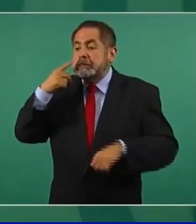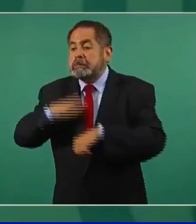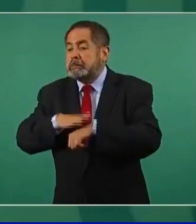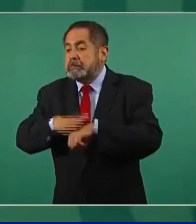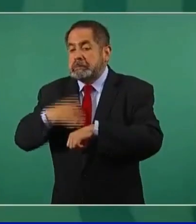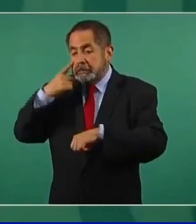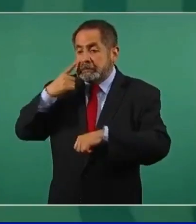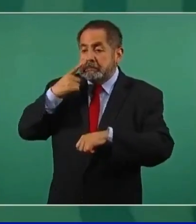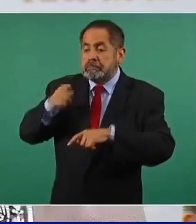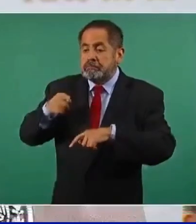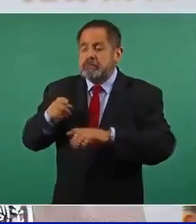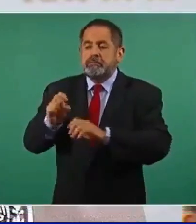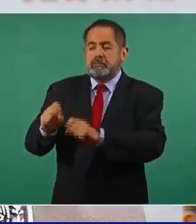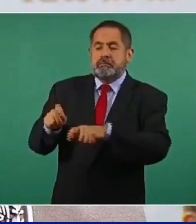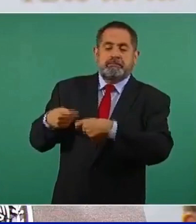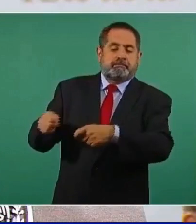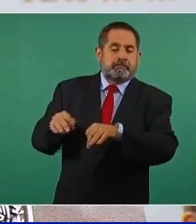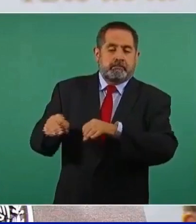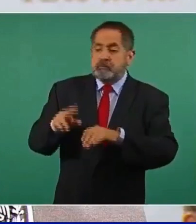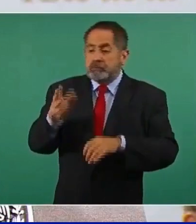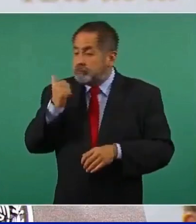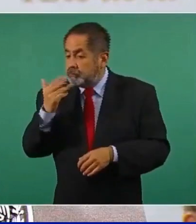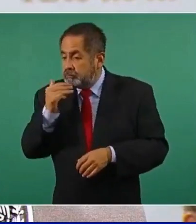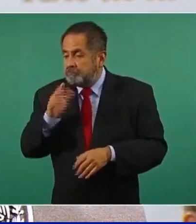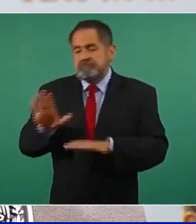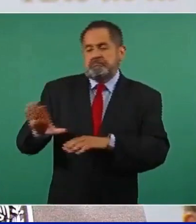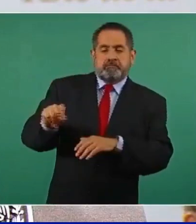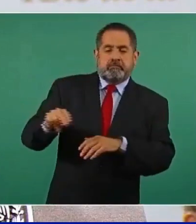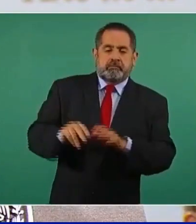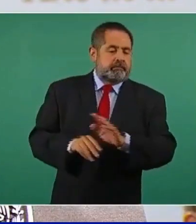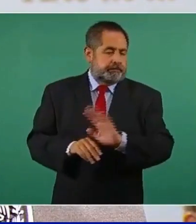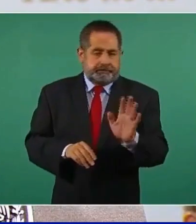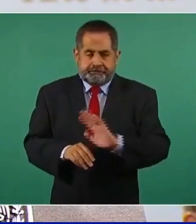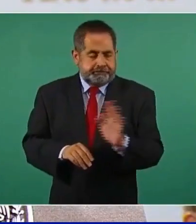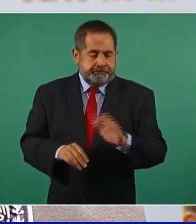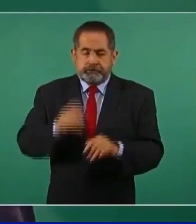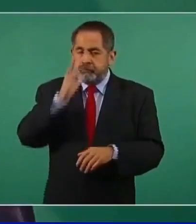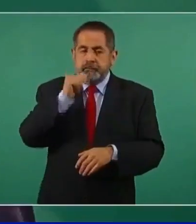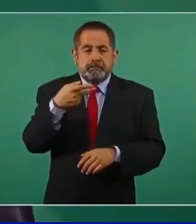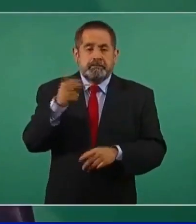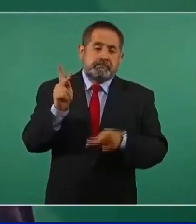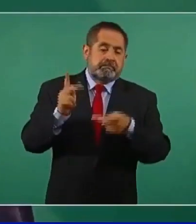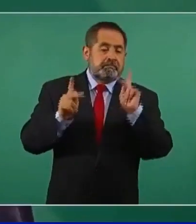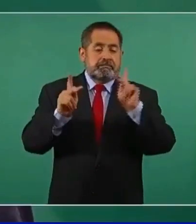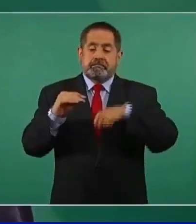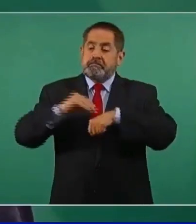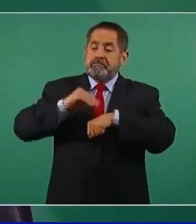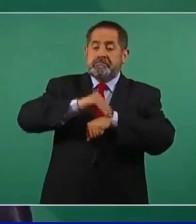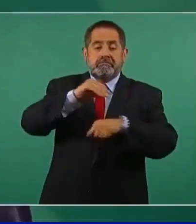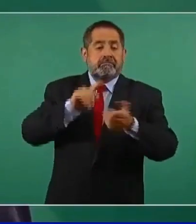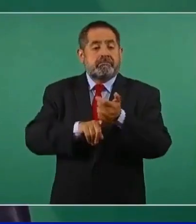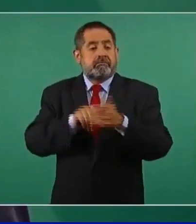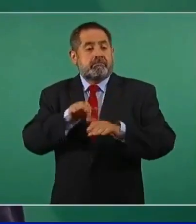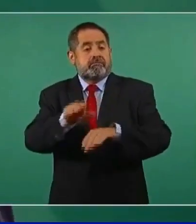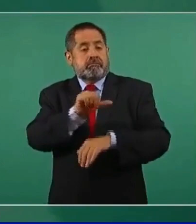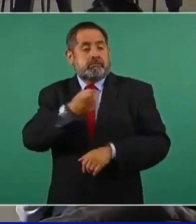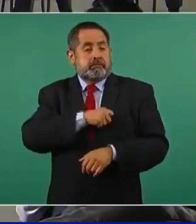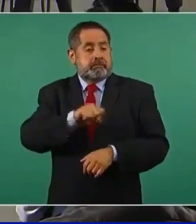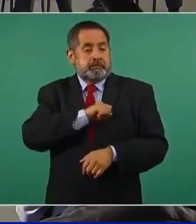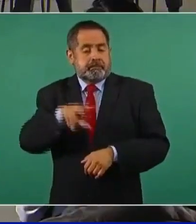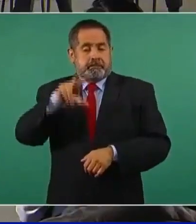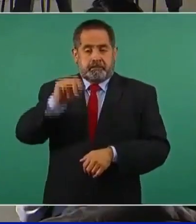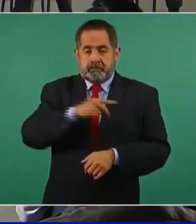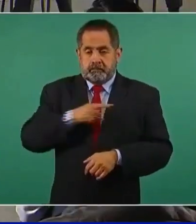condicionante de empleo, igual que no debe usarse ningún otro requisito de salud en ese sentido.